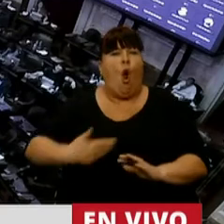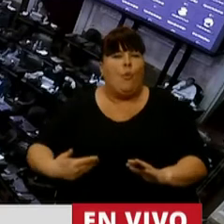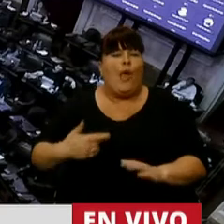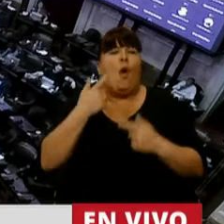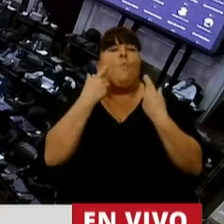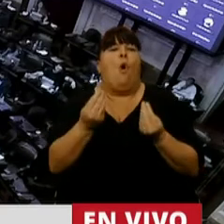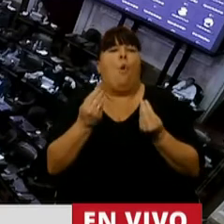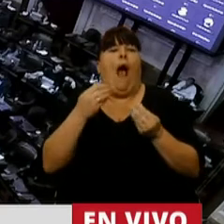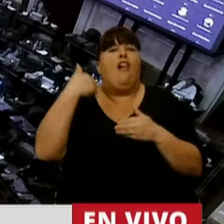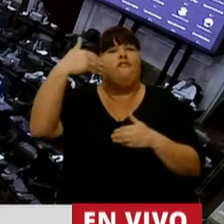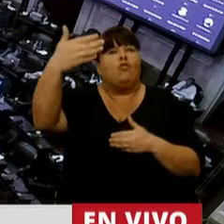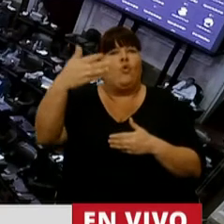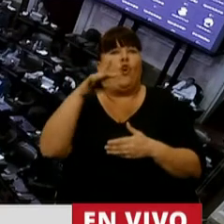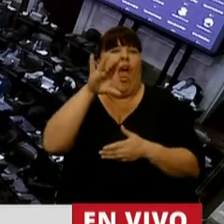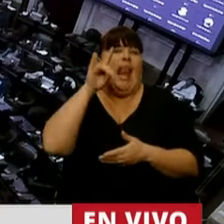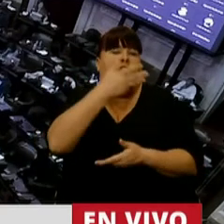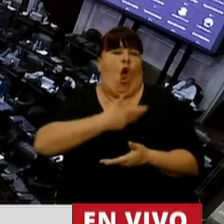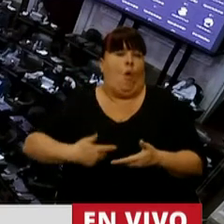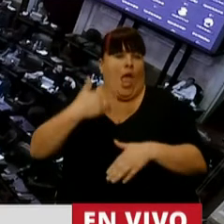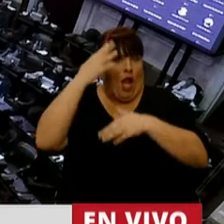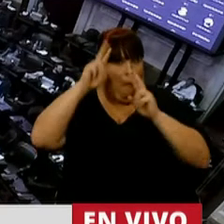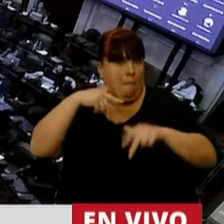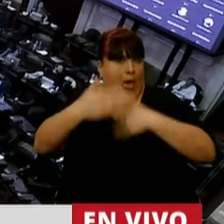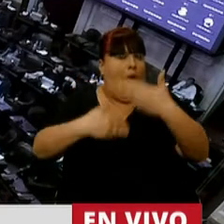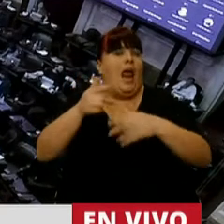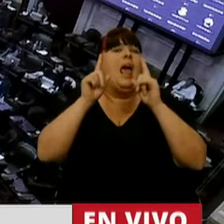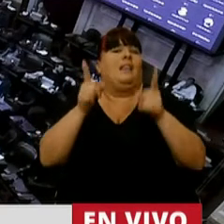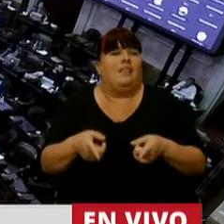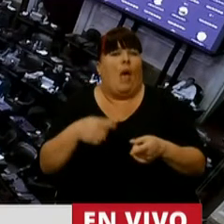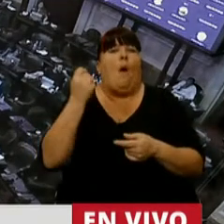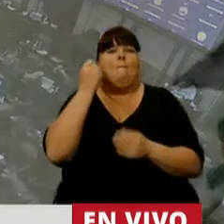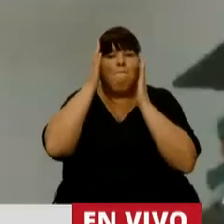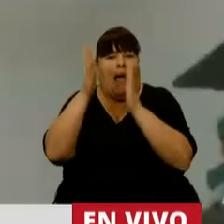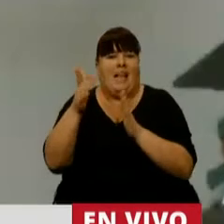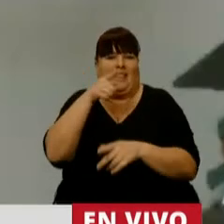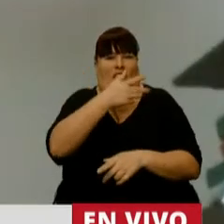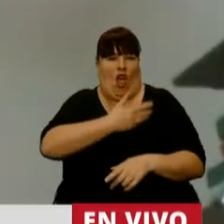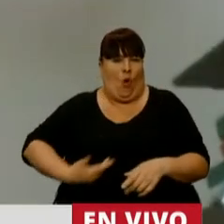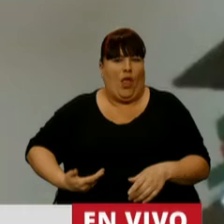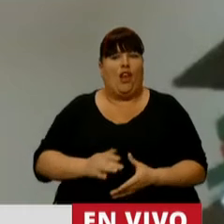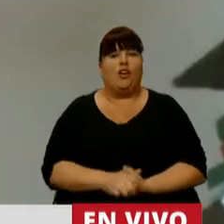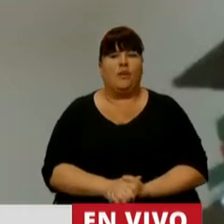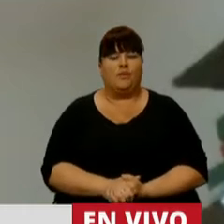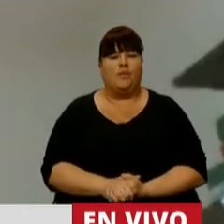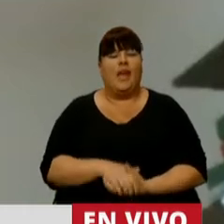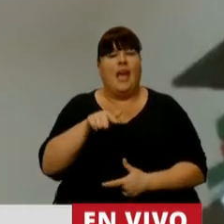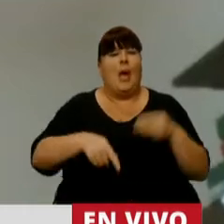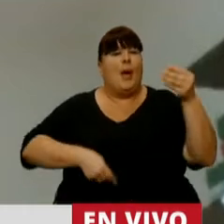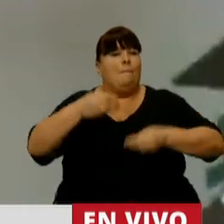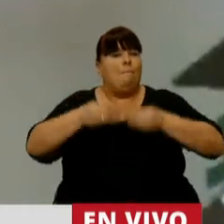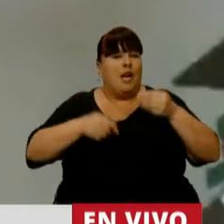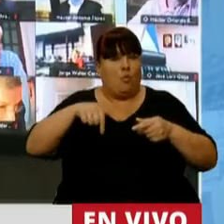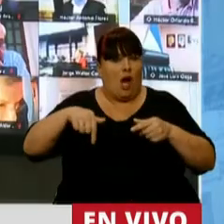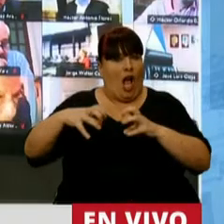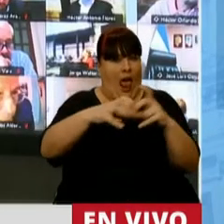muestra no sólo cuál es el camino elegido por el gobierno, sino también cuáles son las prioridades que tiene un gobierno. Este presupuesto